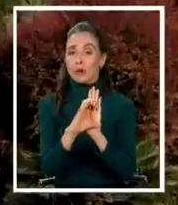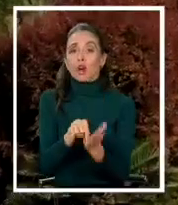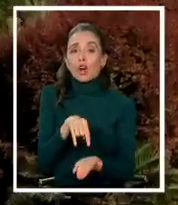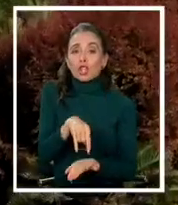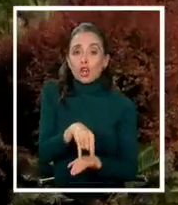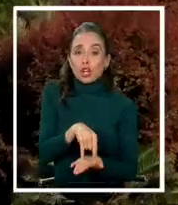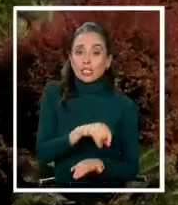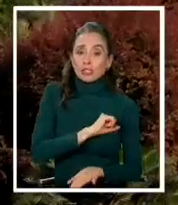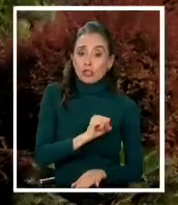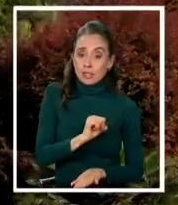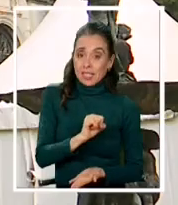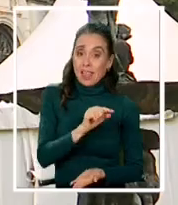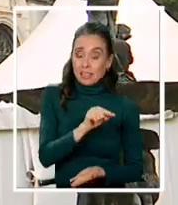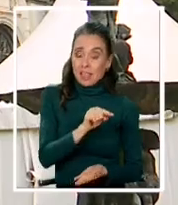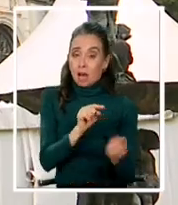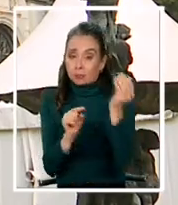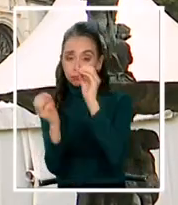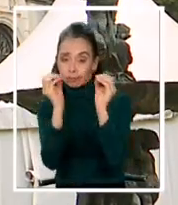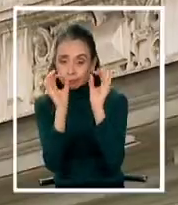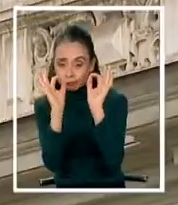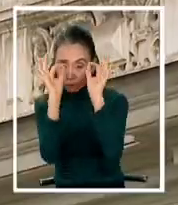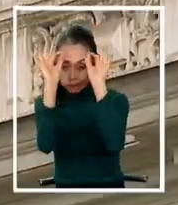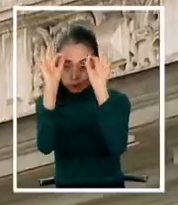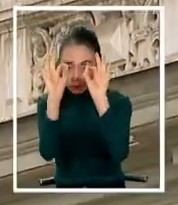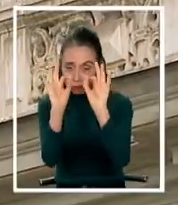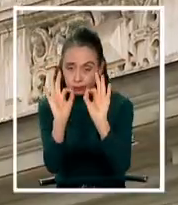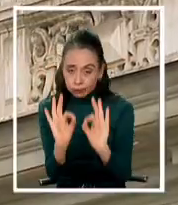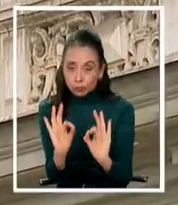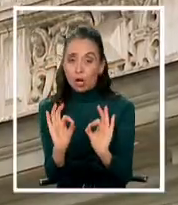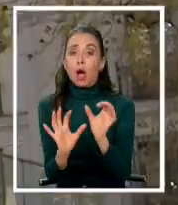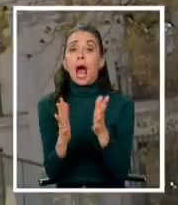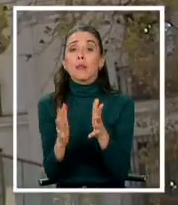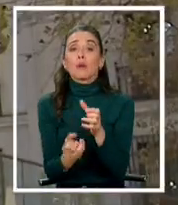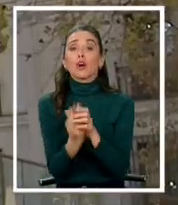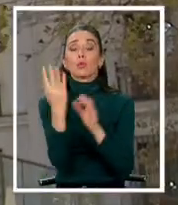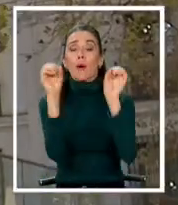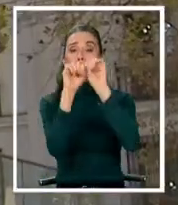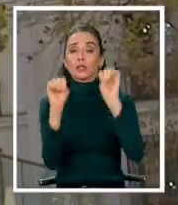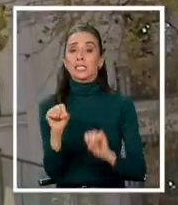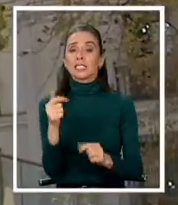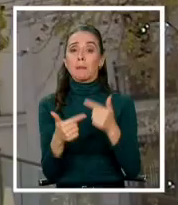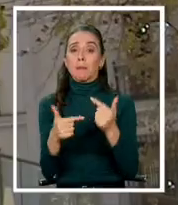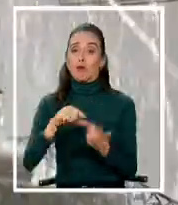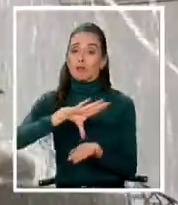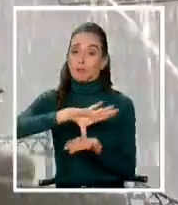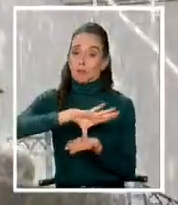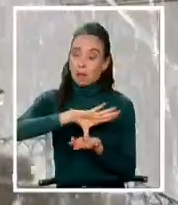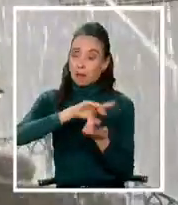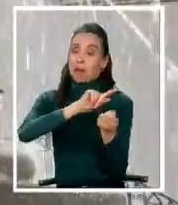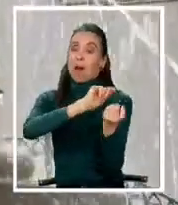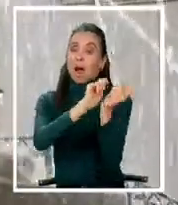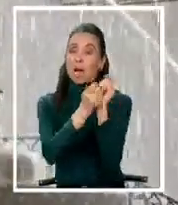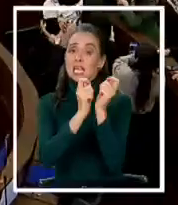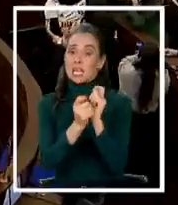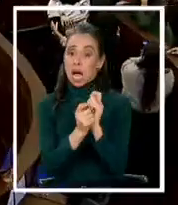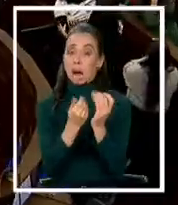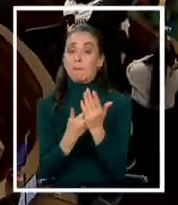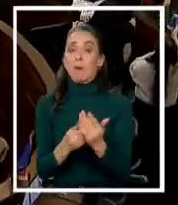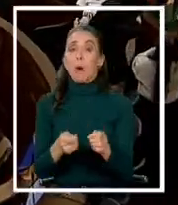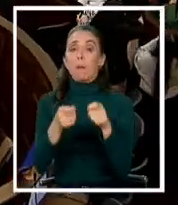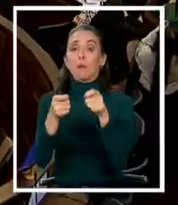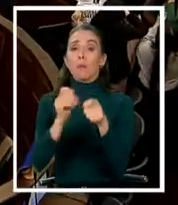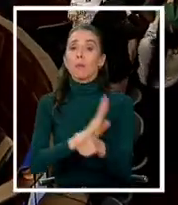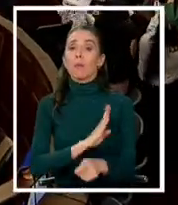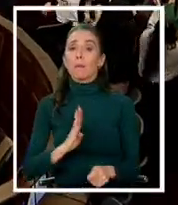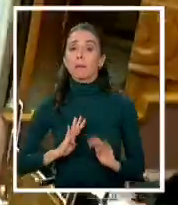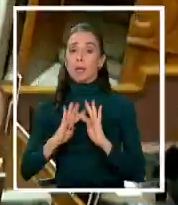congreso en Santiago, donde finalmente se fue delineando el que podría ser nuestro nuevo sistema político. Cambios que se reflejaron en la propuesta de